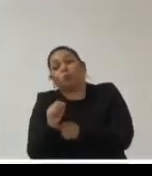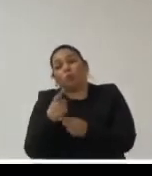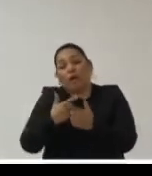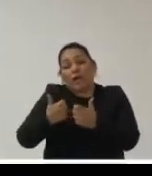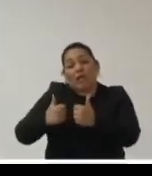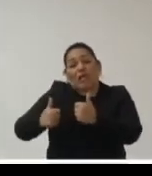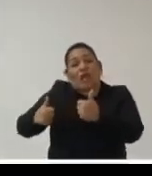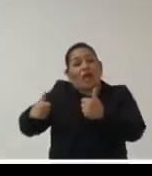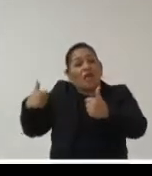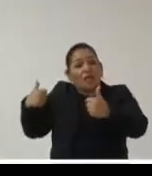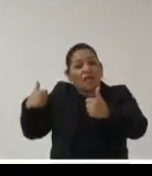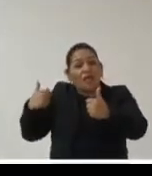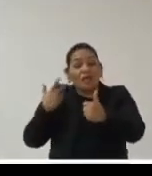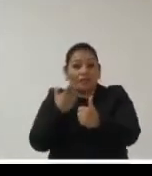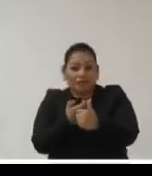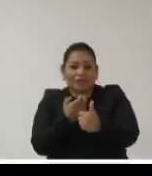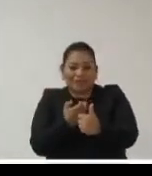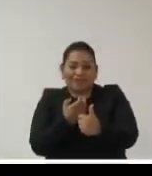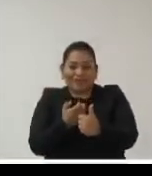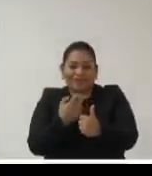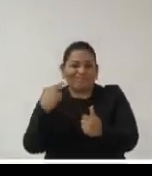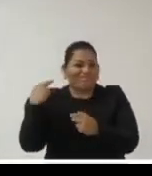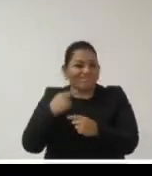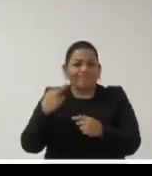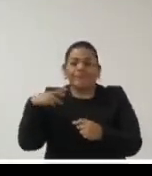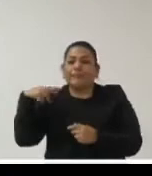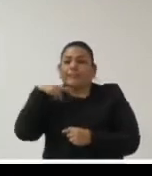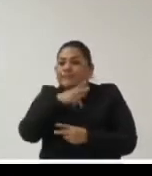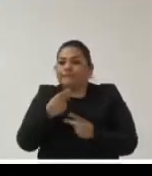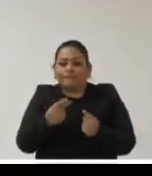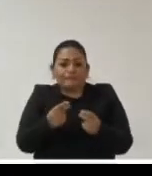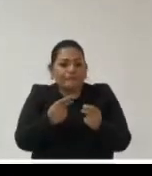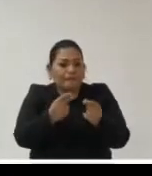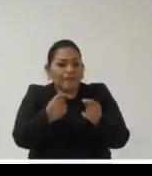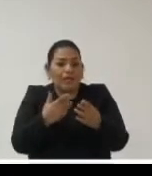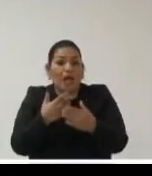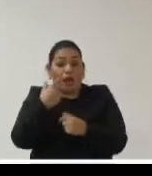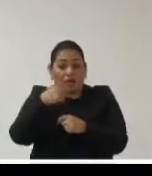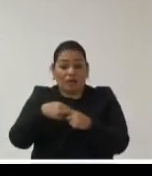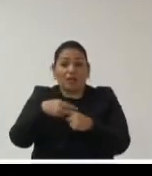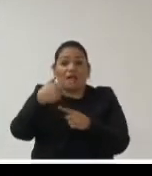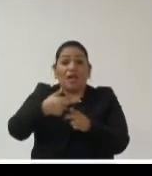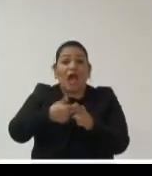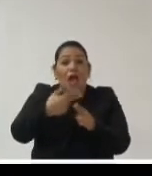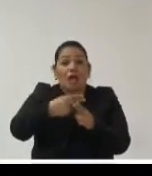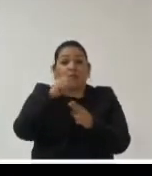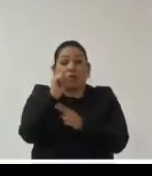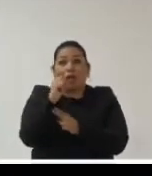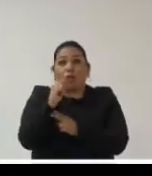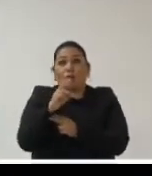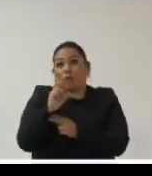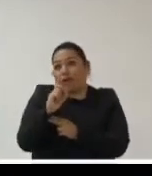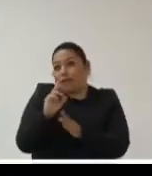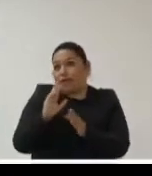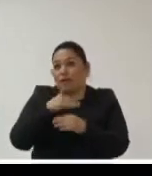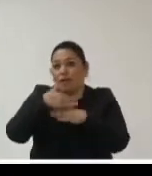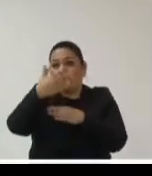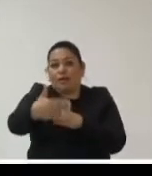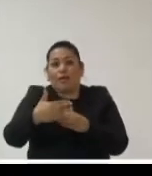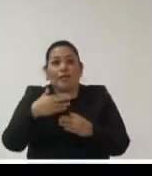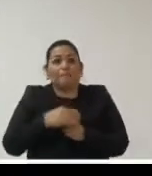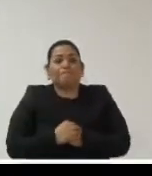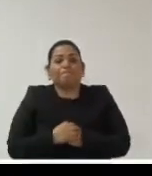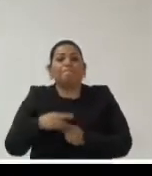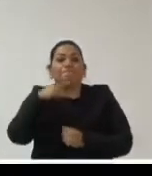problemática muy fuerte y quiere decir que tenemos que avanzar rápidamente en el tiempo y estas últimas conclusiones para terminar la